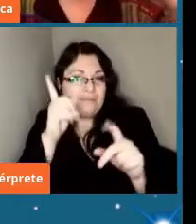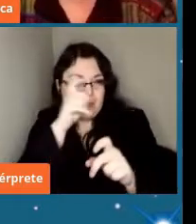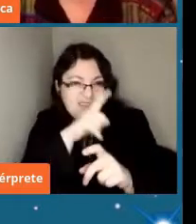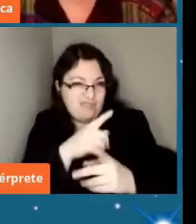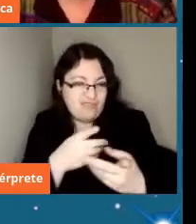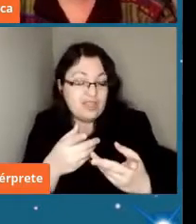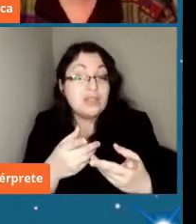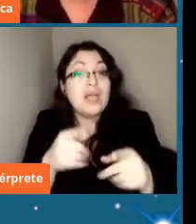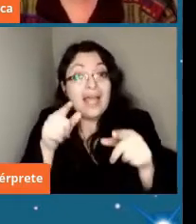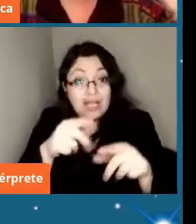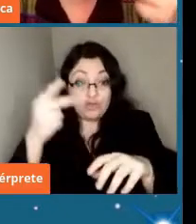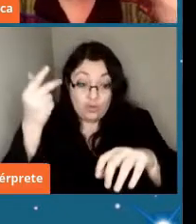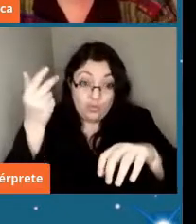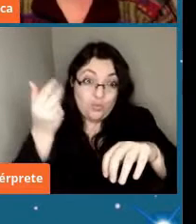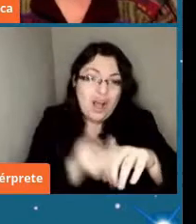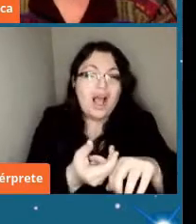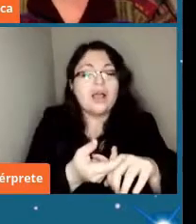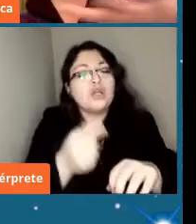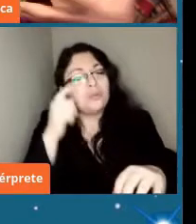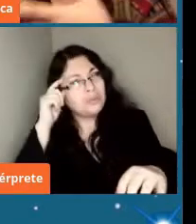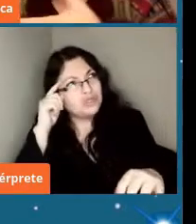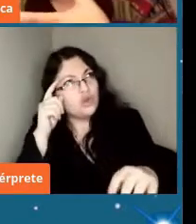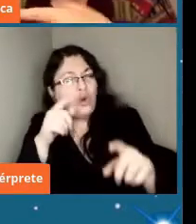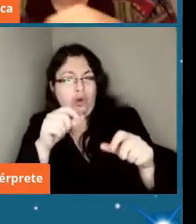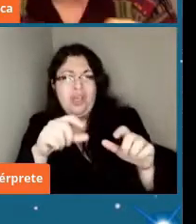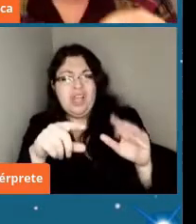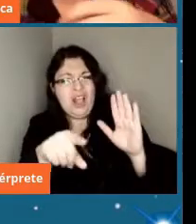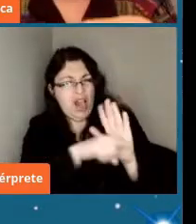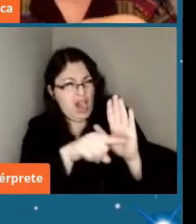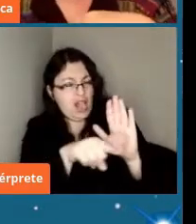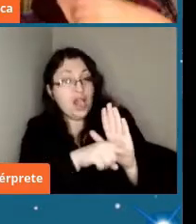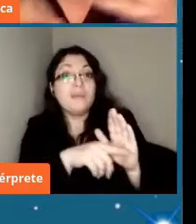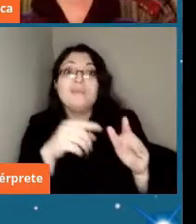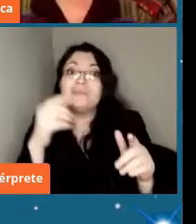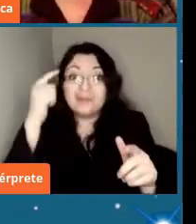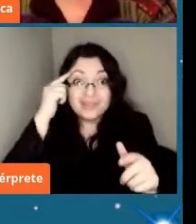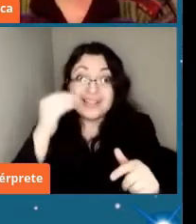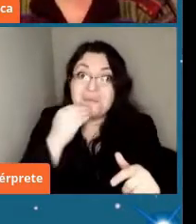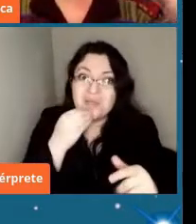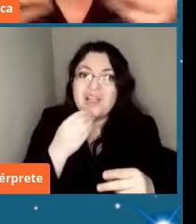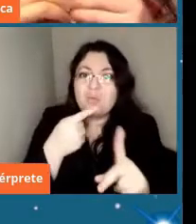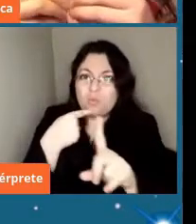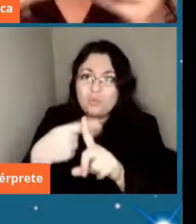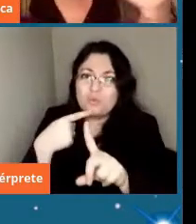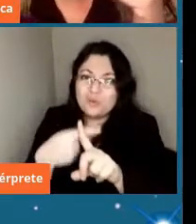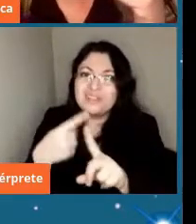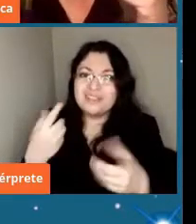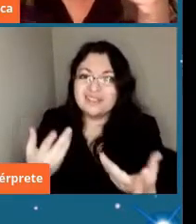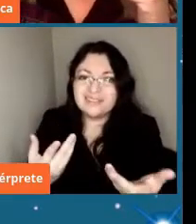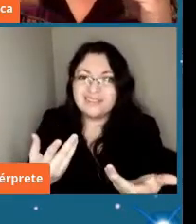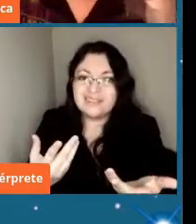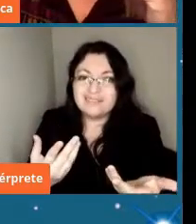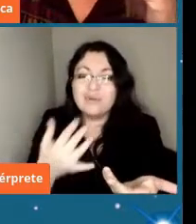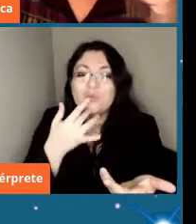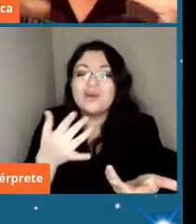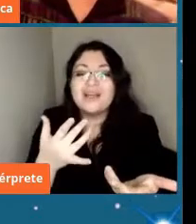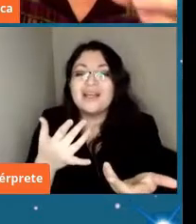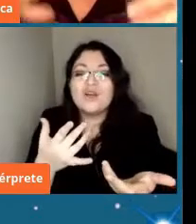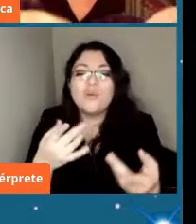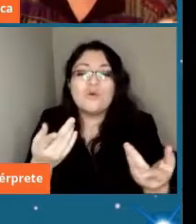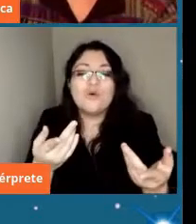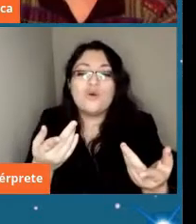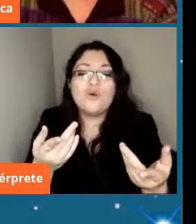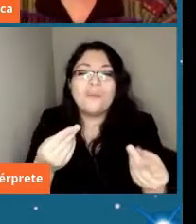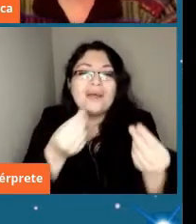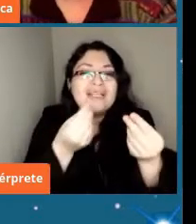impactos que pueden ser malos por un punto de vista también son buenos en el caso de que es como que aportan